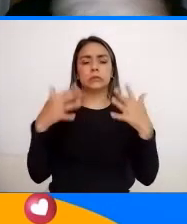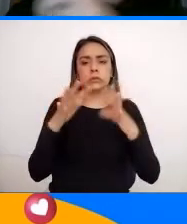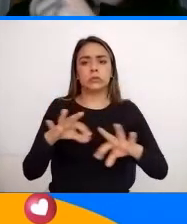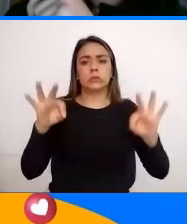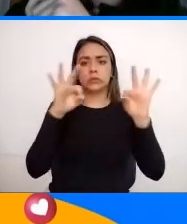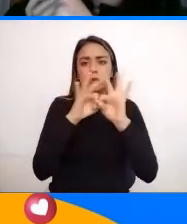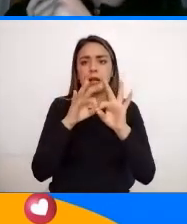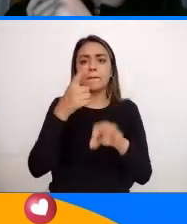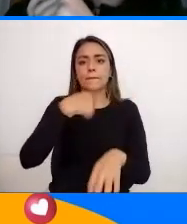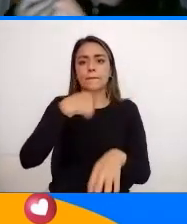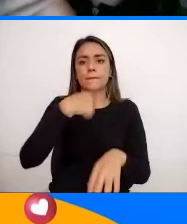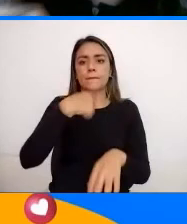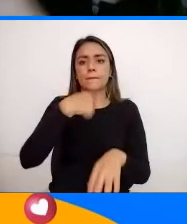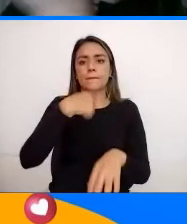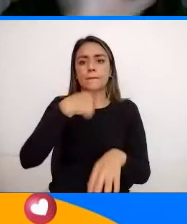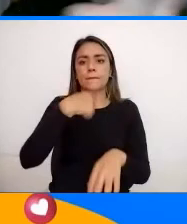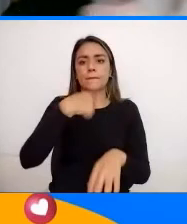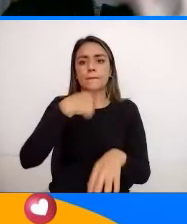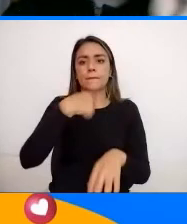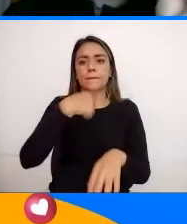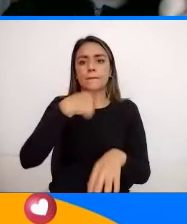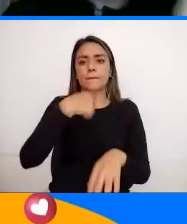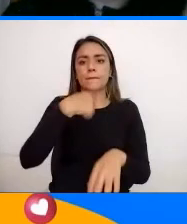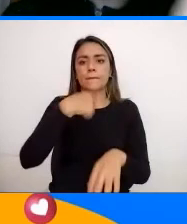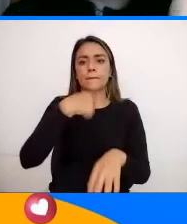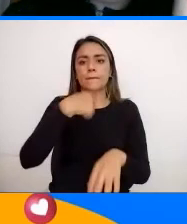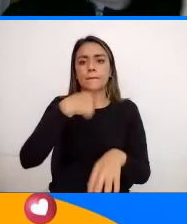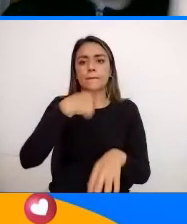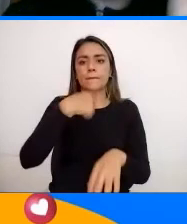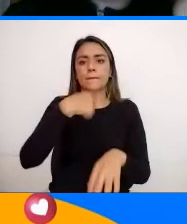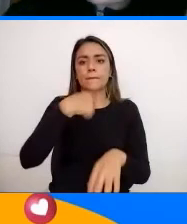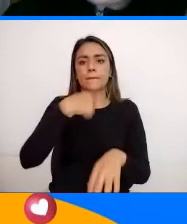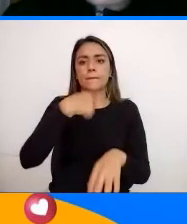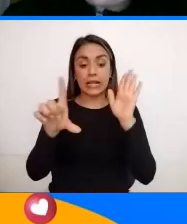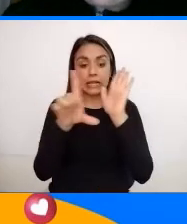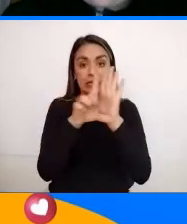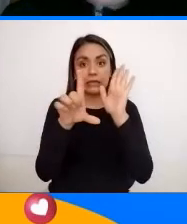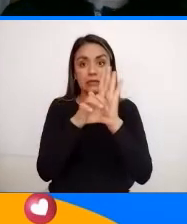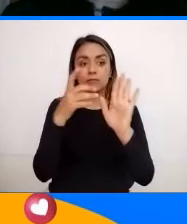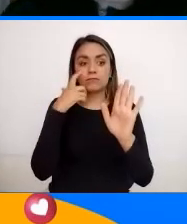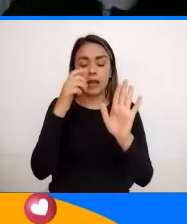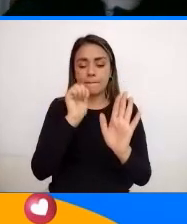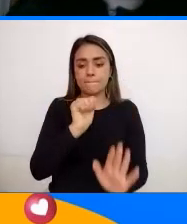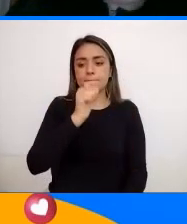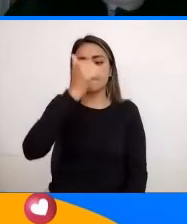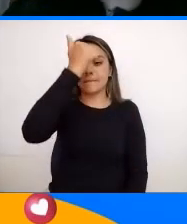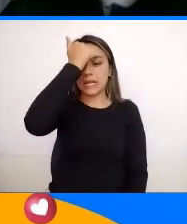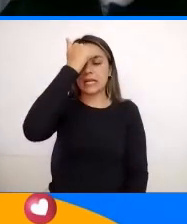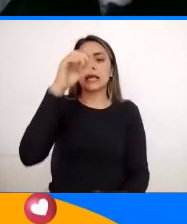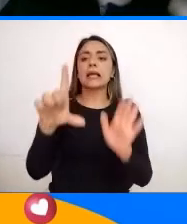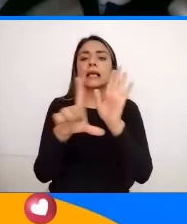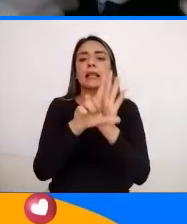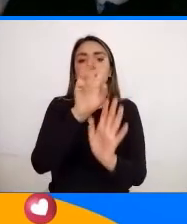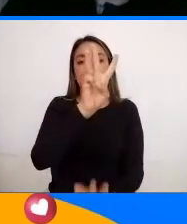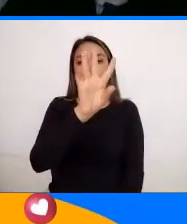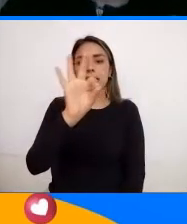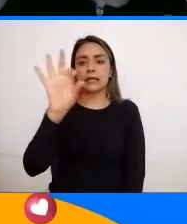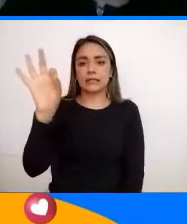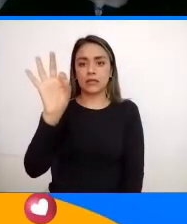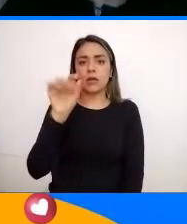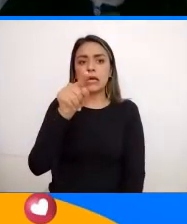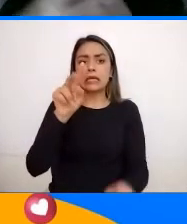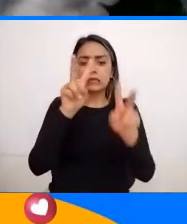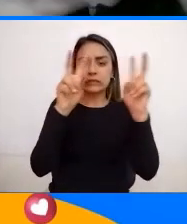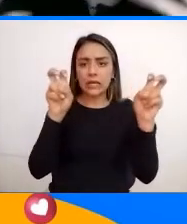Para nosotros Los colombianos Y aquí viene La mamá De las leyes Del turismo La ley 300 Entonces Hay un tema